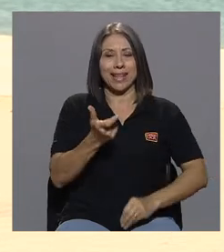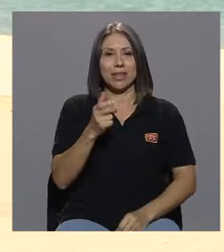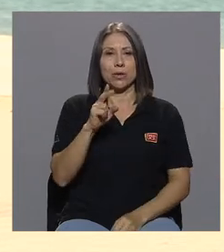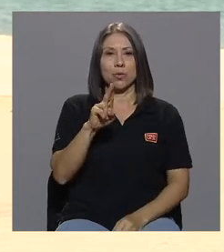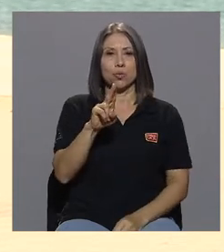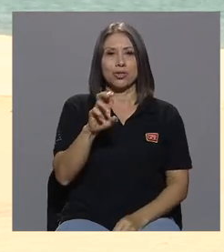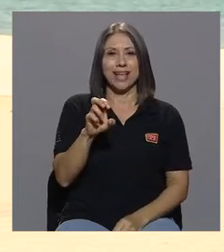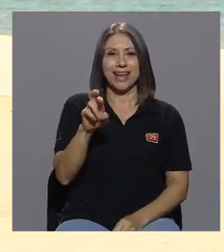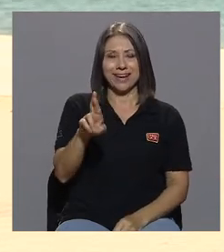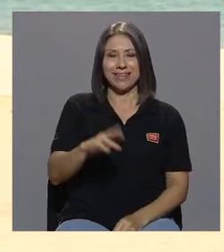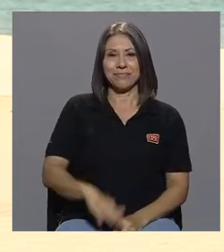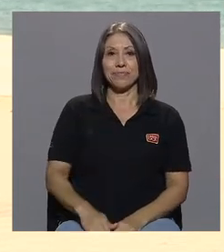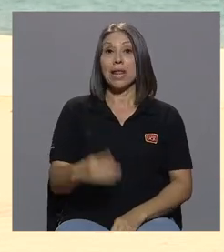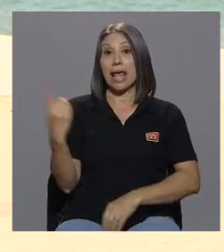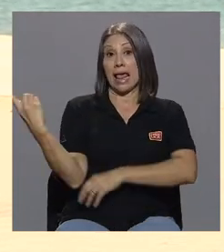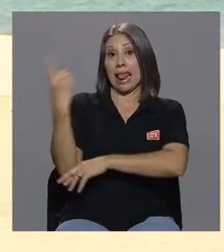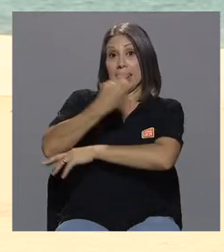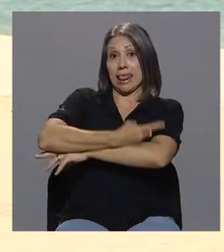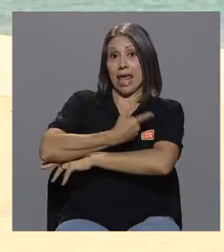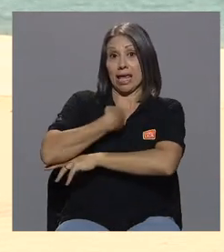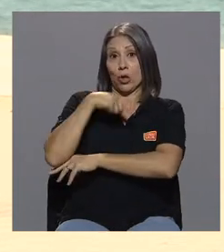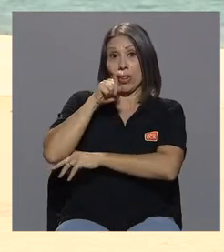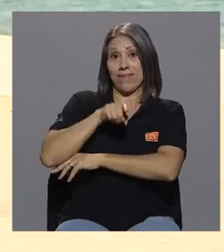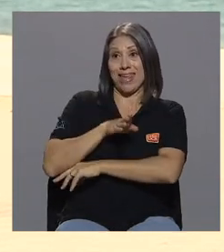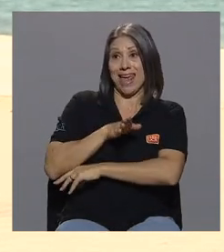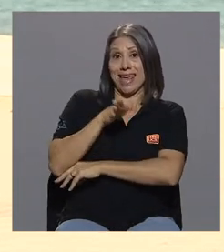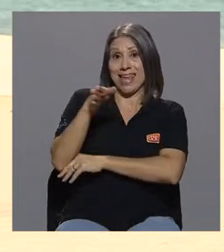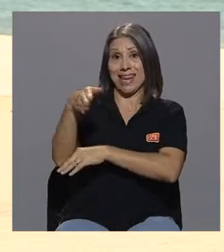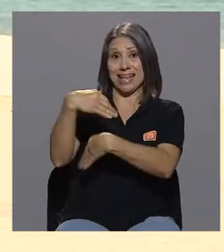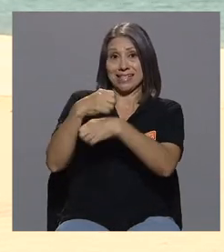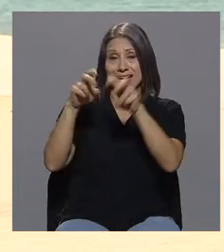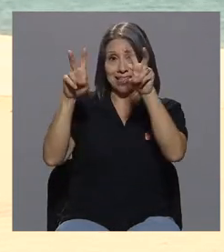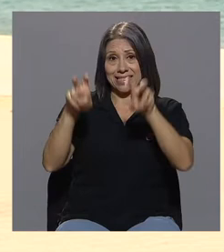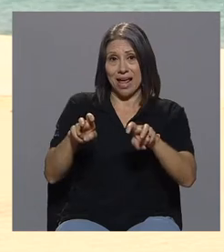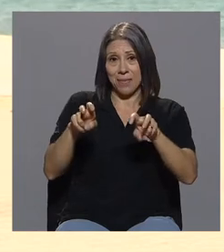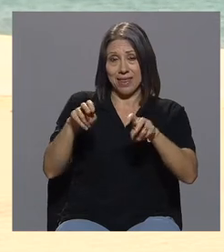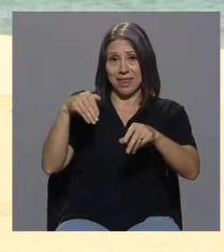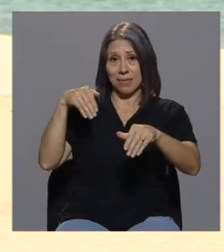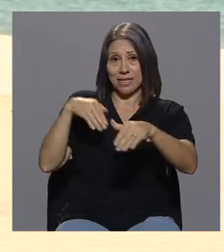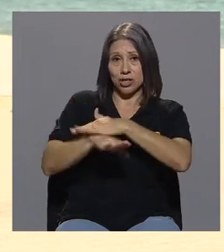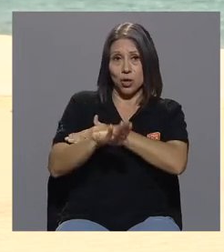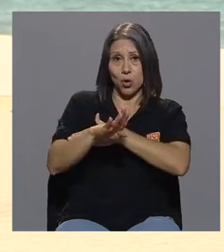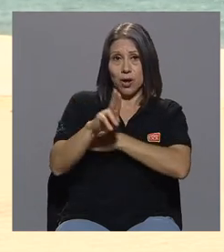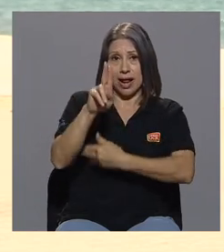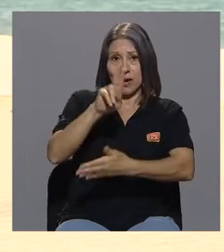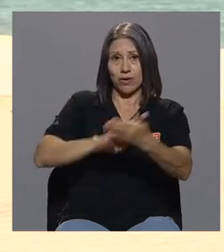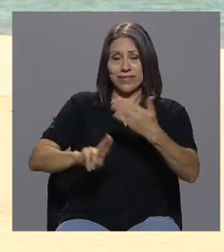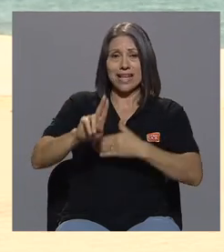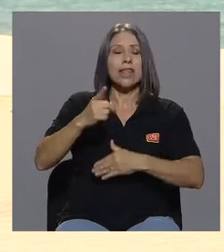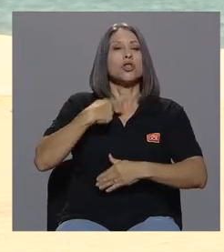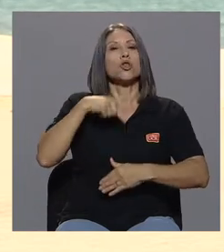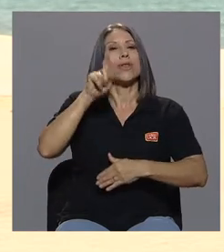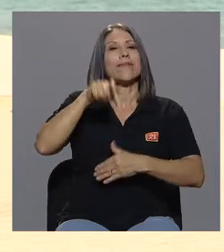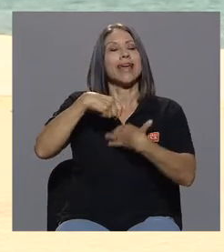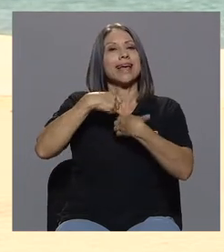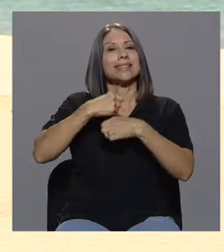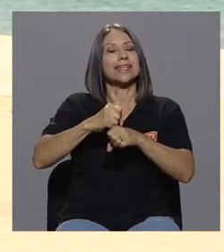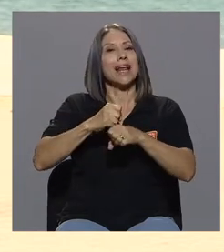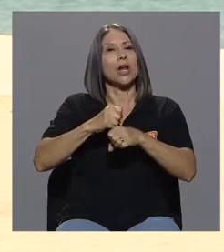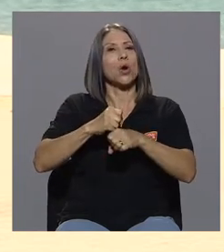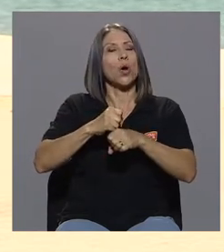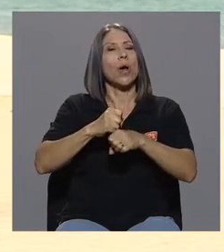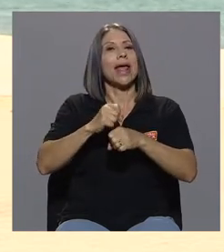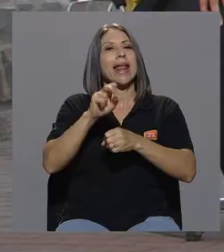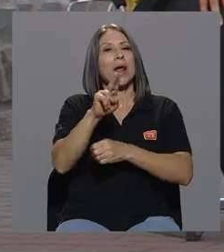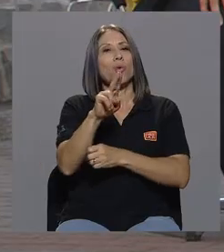El día que a me tocaba ir a hacer el examen de admisión, me tocaba realizarlo en la sede de Occidente,